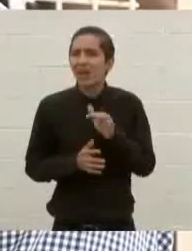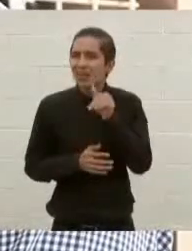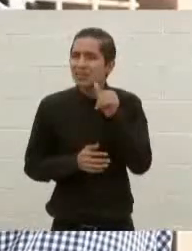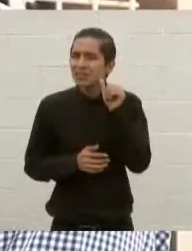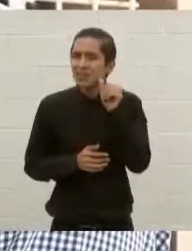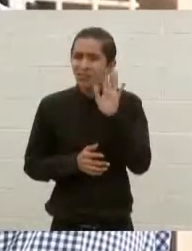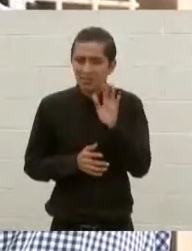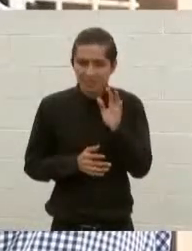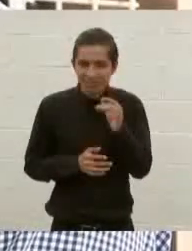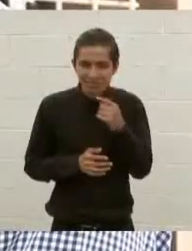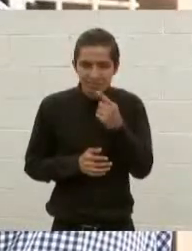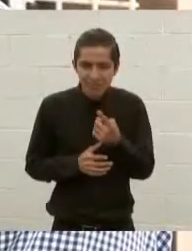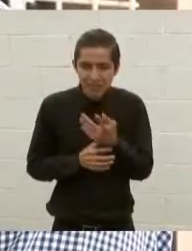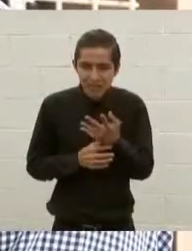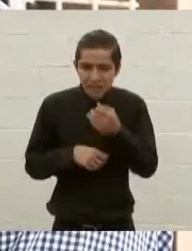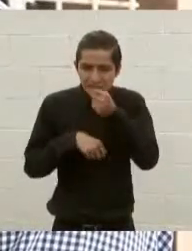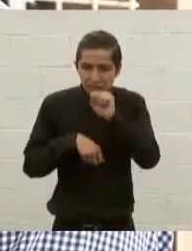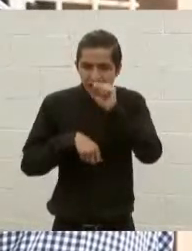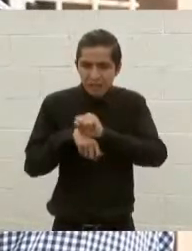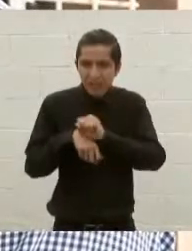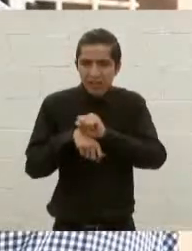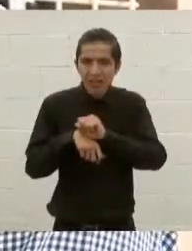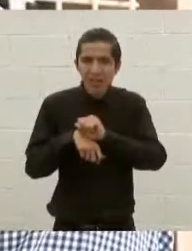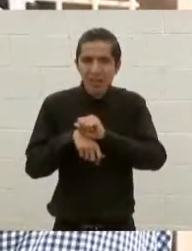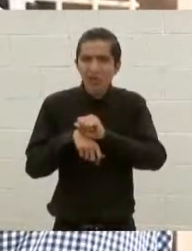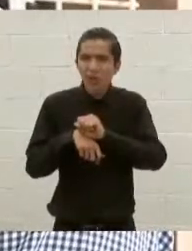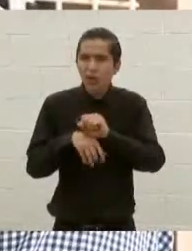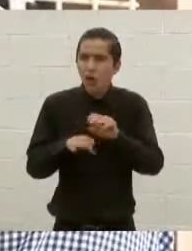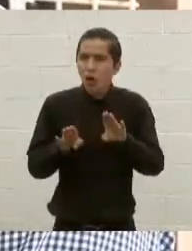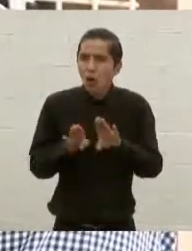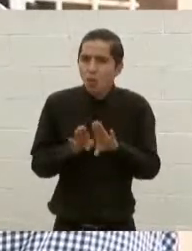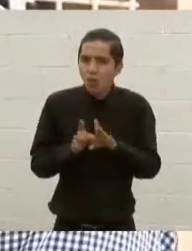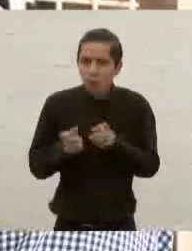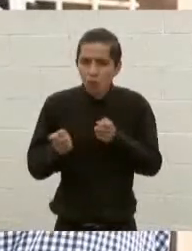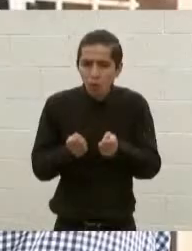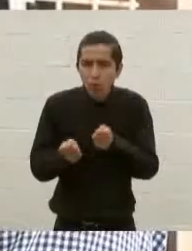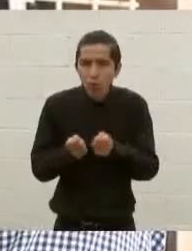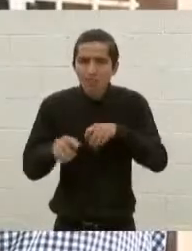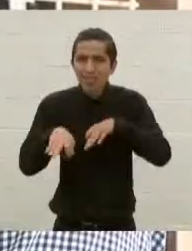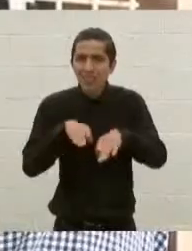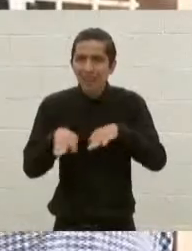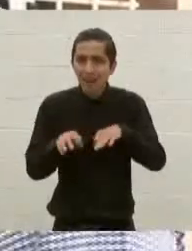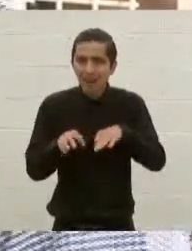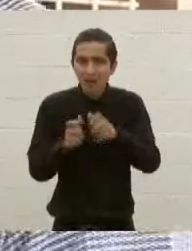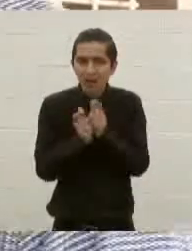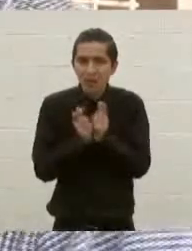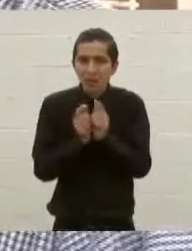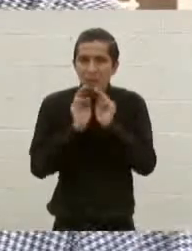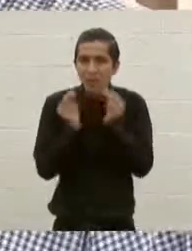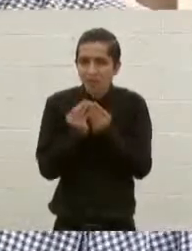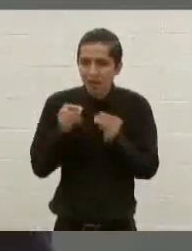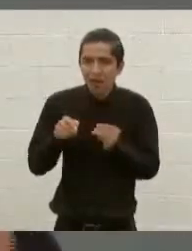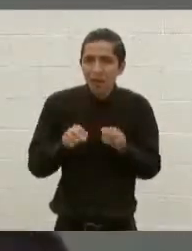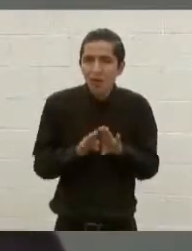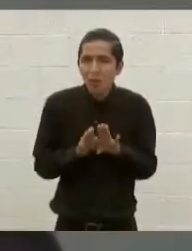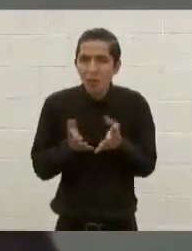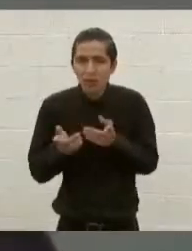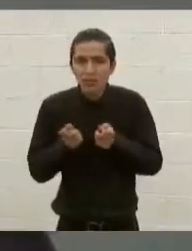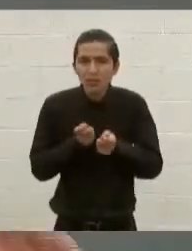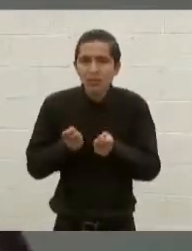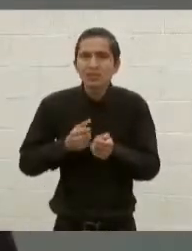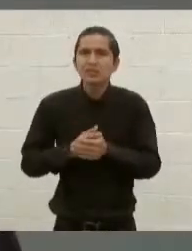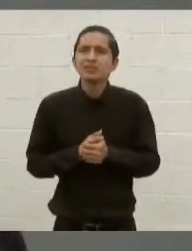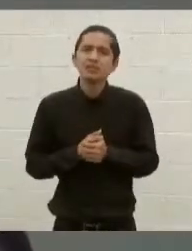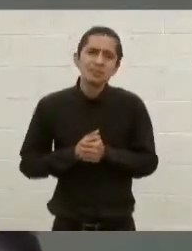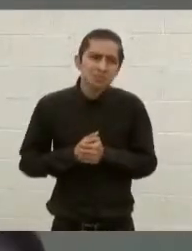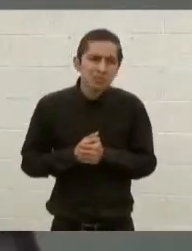en descojo con el Secretario de la Defensa Nacional de cómo operan estos grupos criminales en la Ciudad de México? Por favor. Bueno,